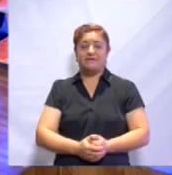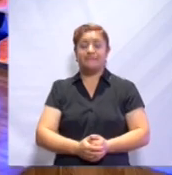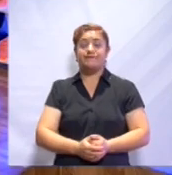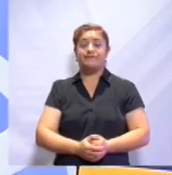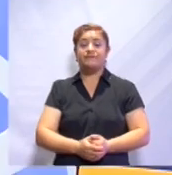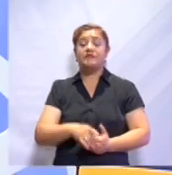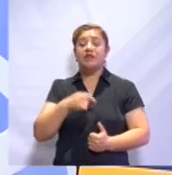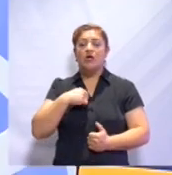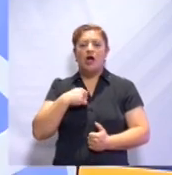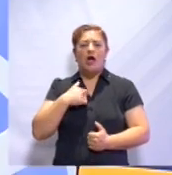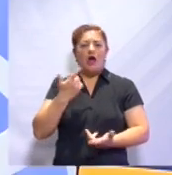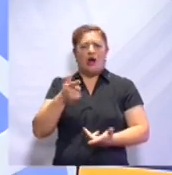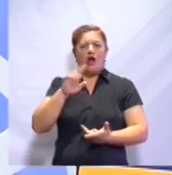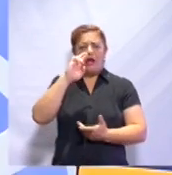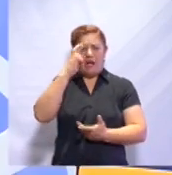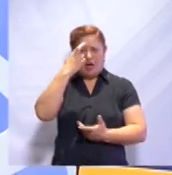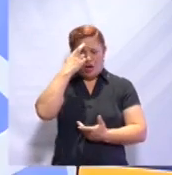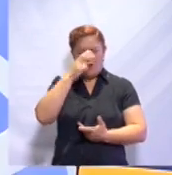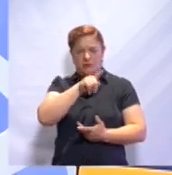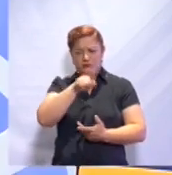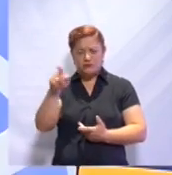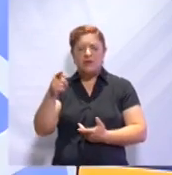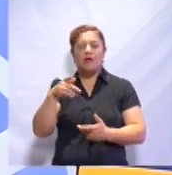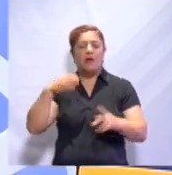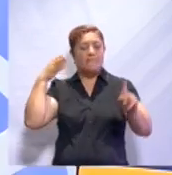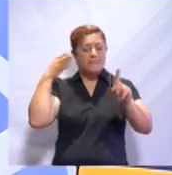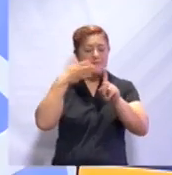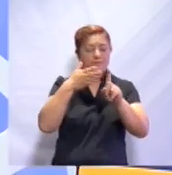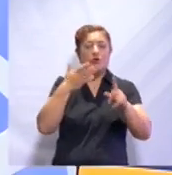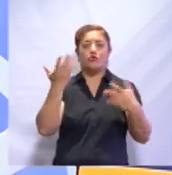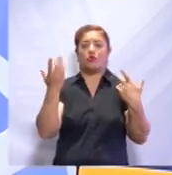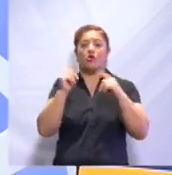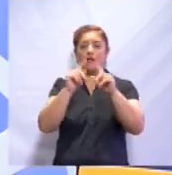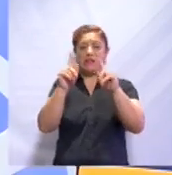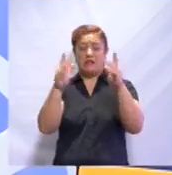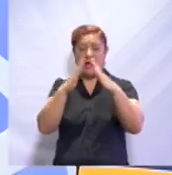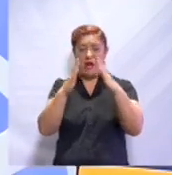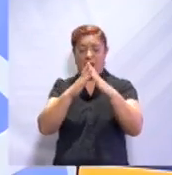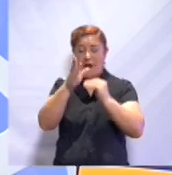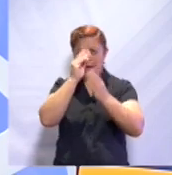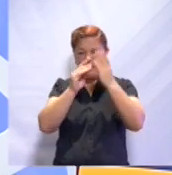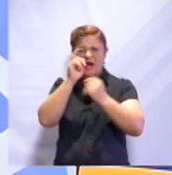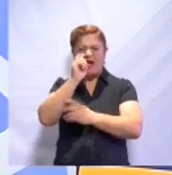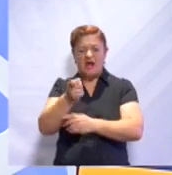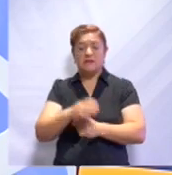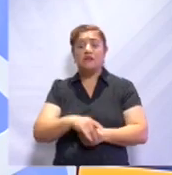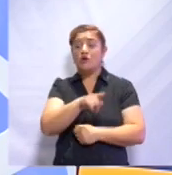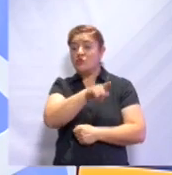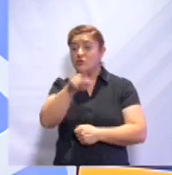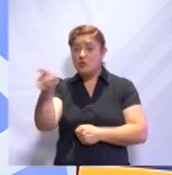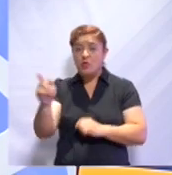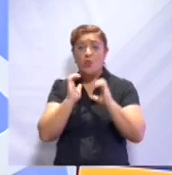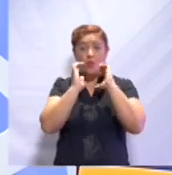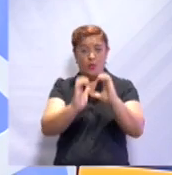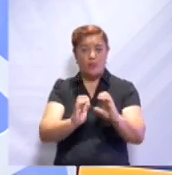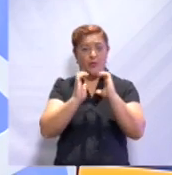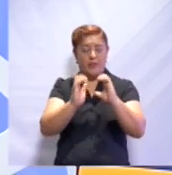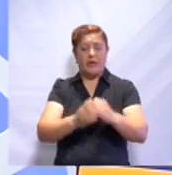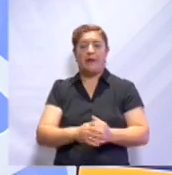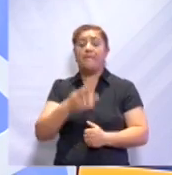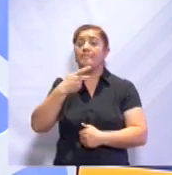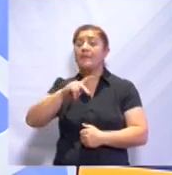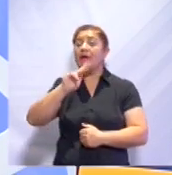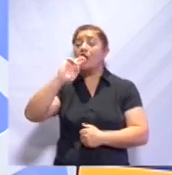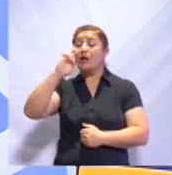gustaría recordarles cuál es el propósito de Aprende en Casa Tlaxcala. Es salvaguardar la integridad de todos nosotros, pero sin olvidar